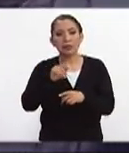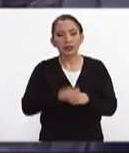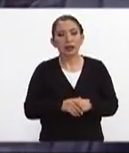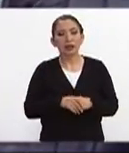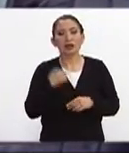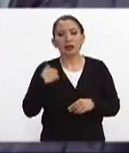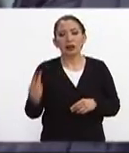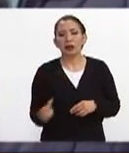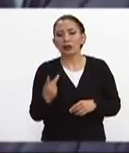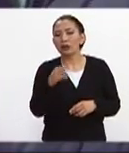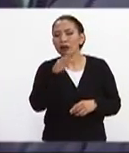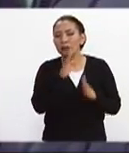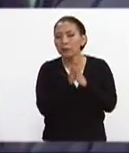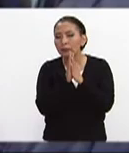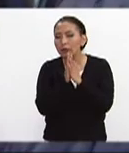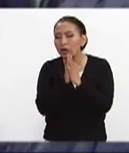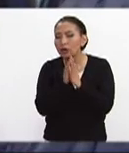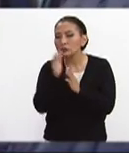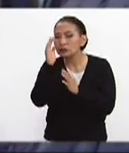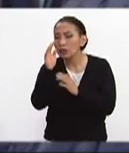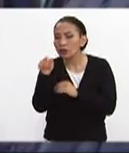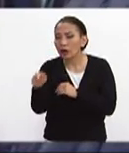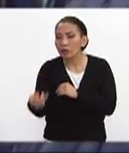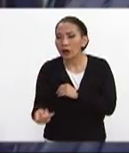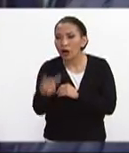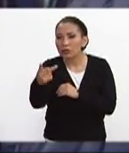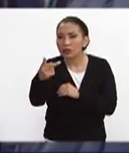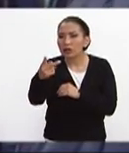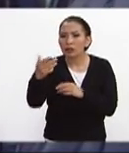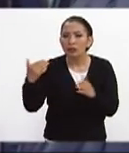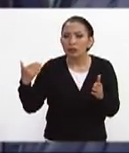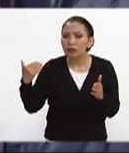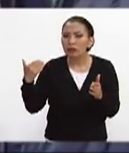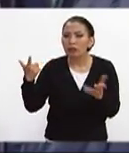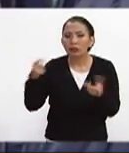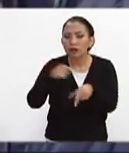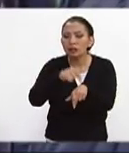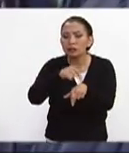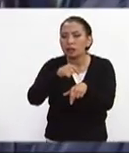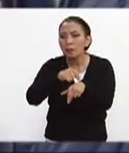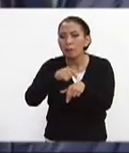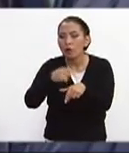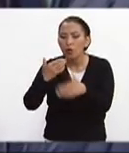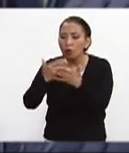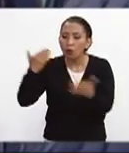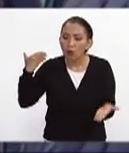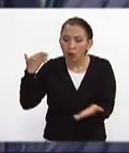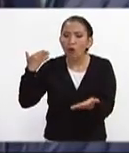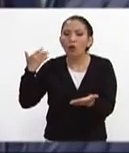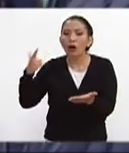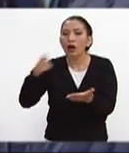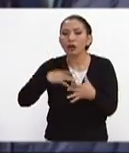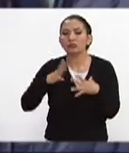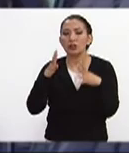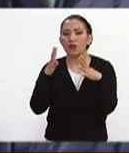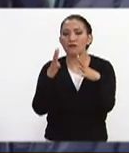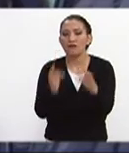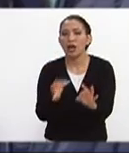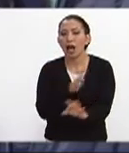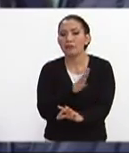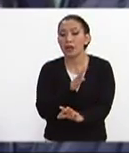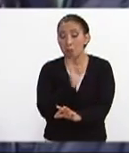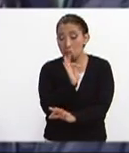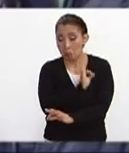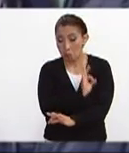pregúntale por favor al señor Navarro ¿en qué tiempo o hace cuánto tiempo le confirmaron que